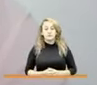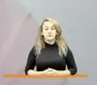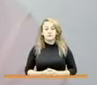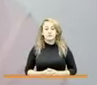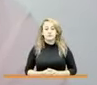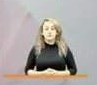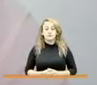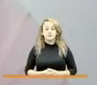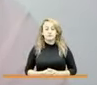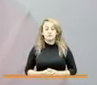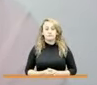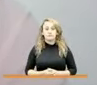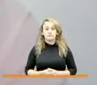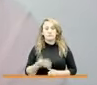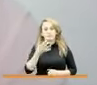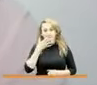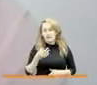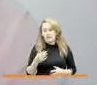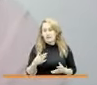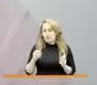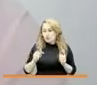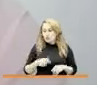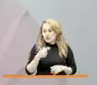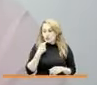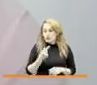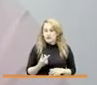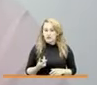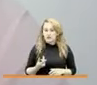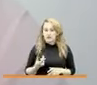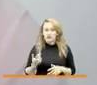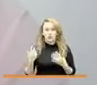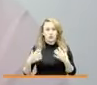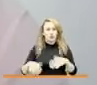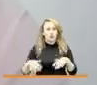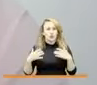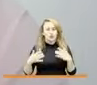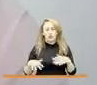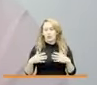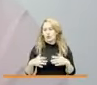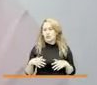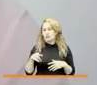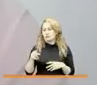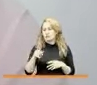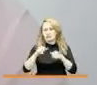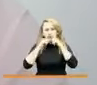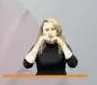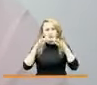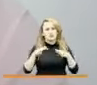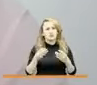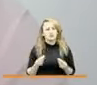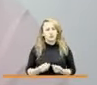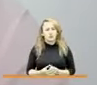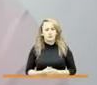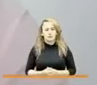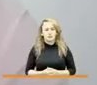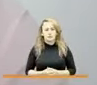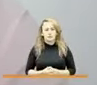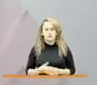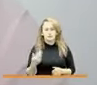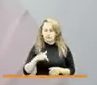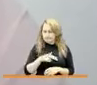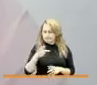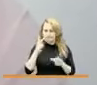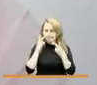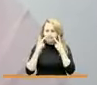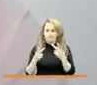que pudiera decir yo que es ha sido de una grande bendición nosotros hemos visto